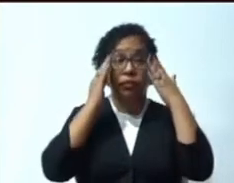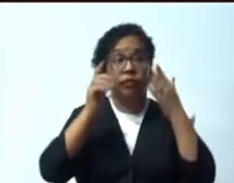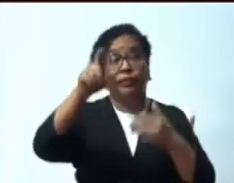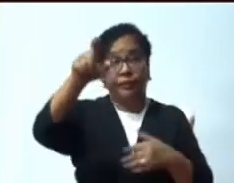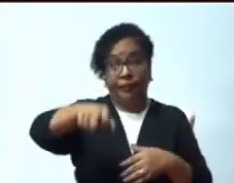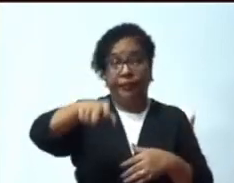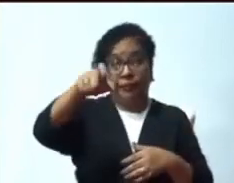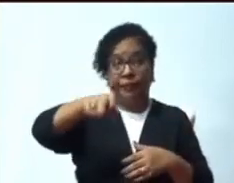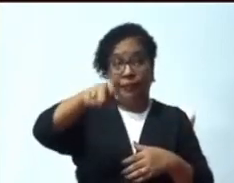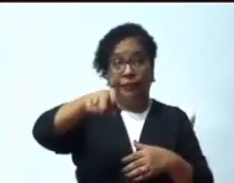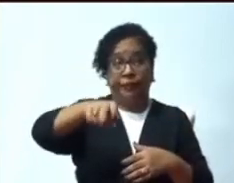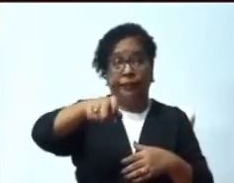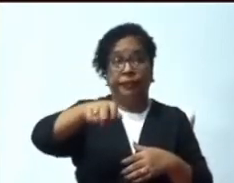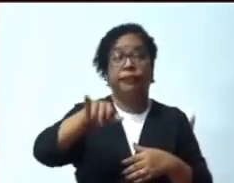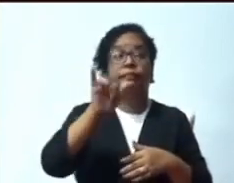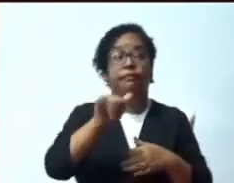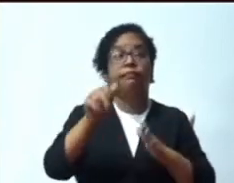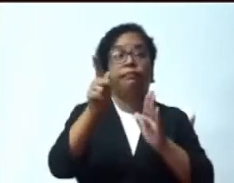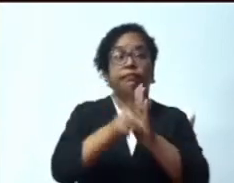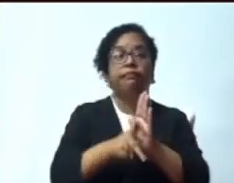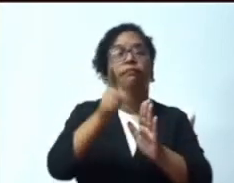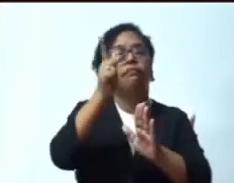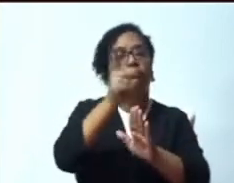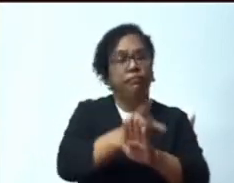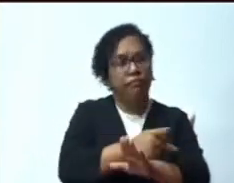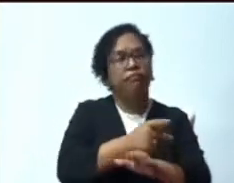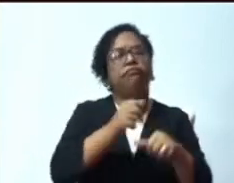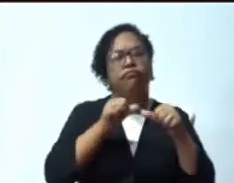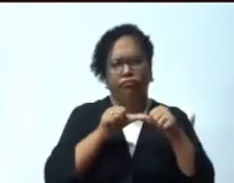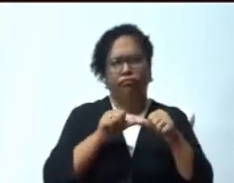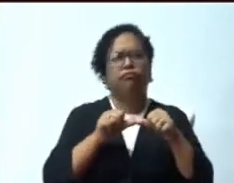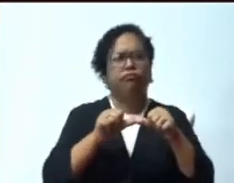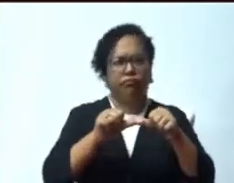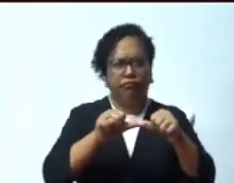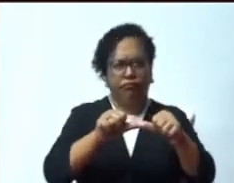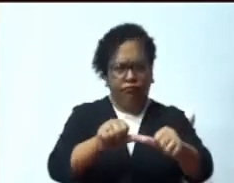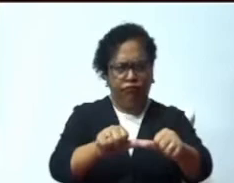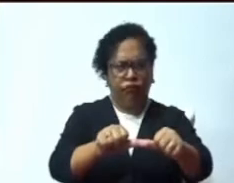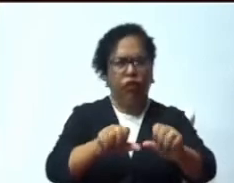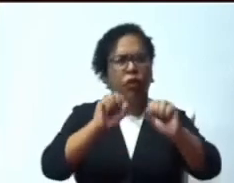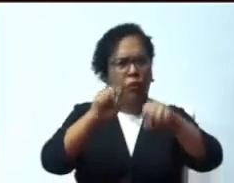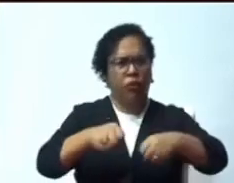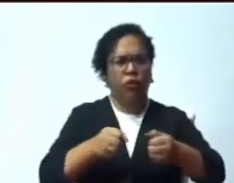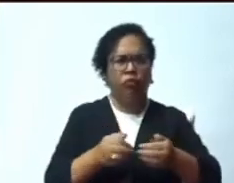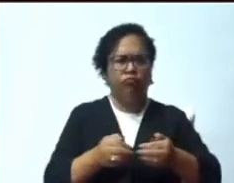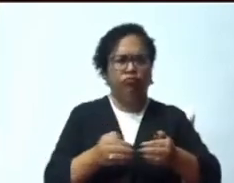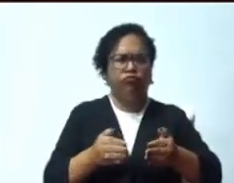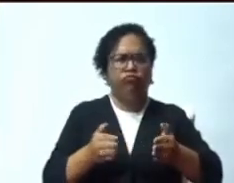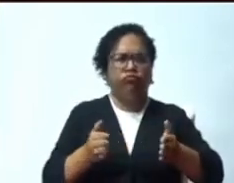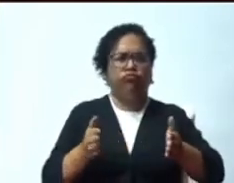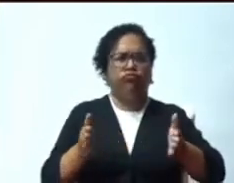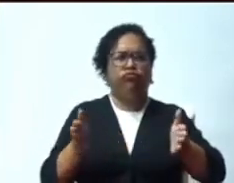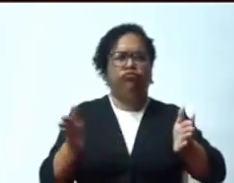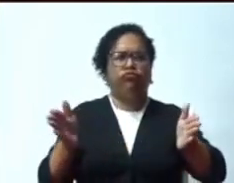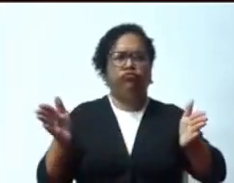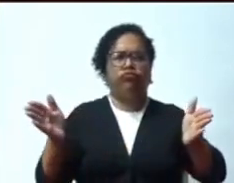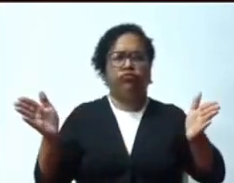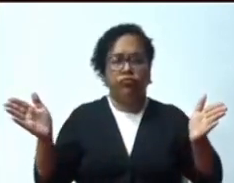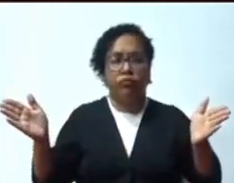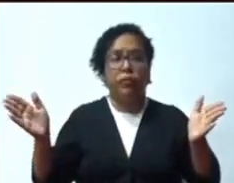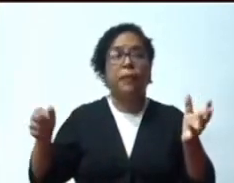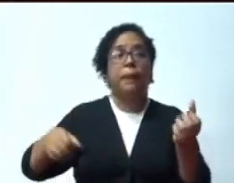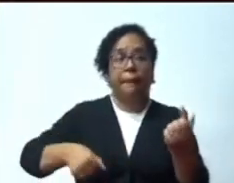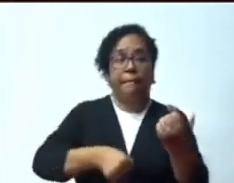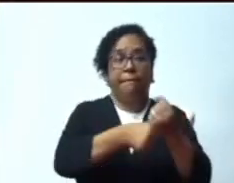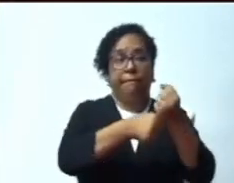siga ejecutándose y ampliándose con el apoyo del Banco de Reserva